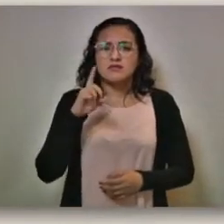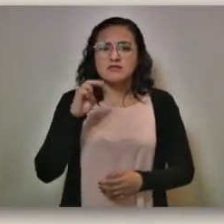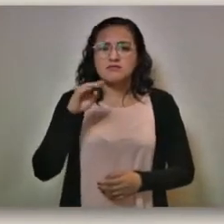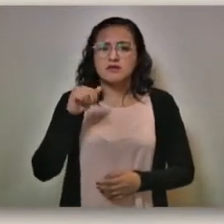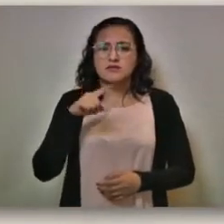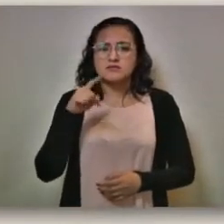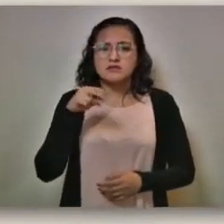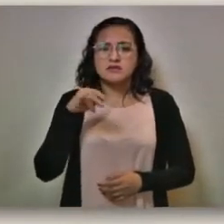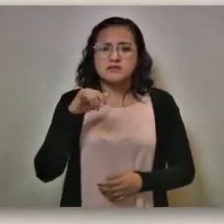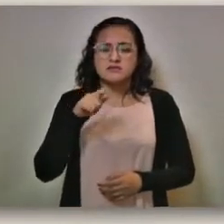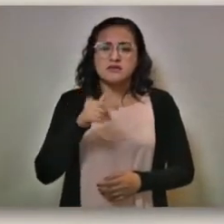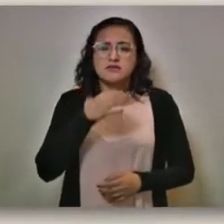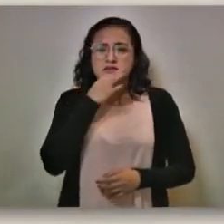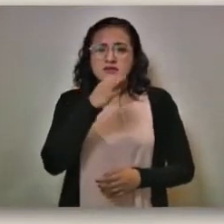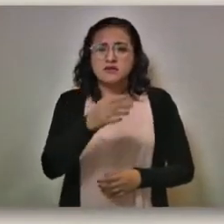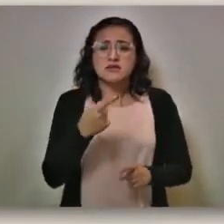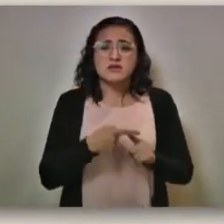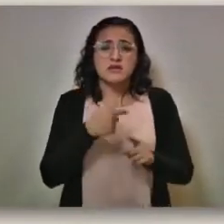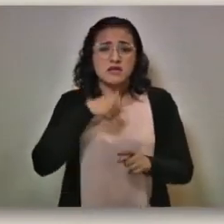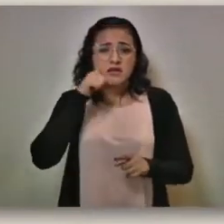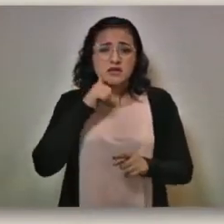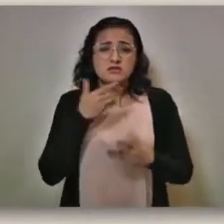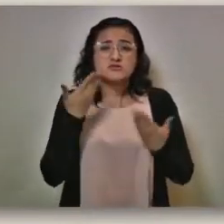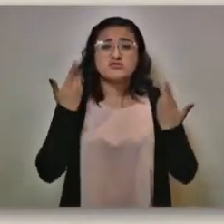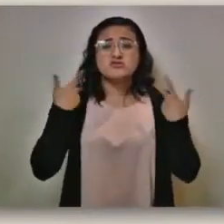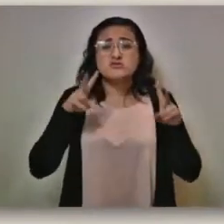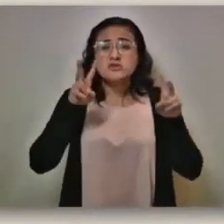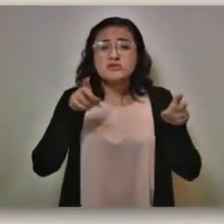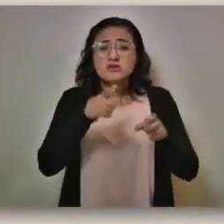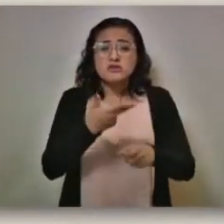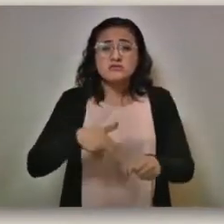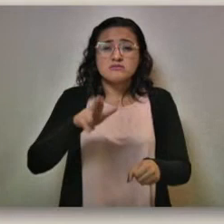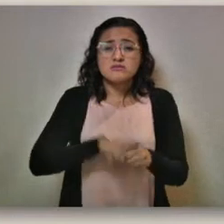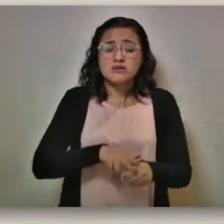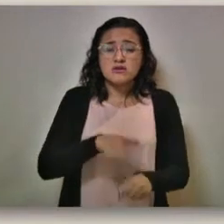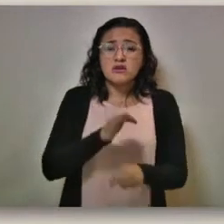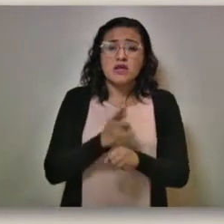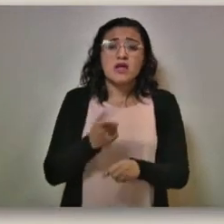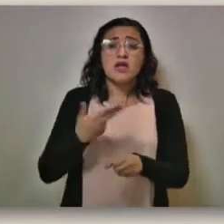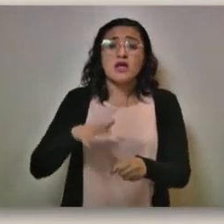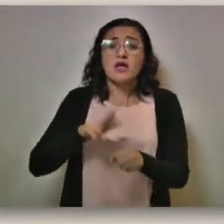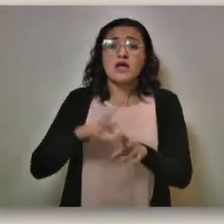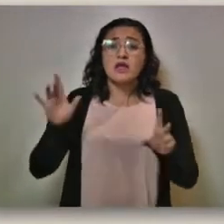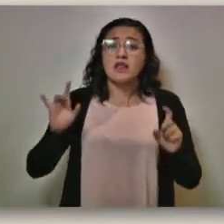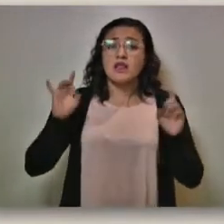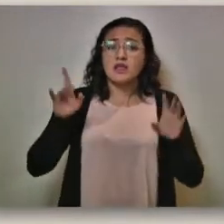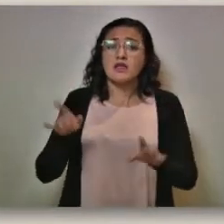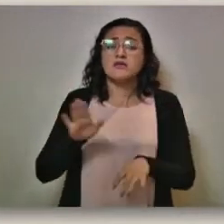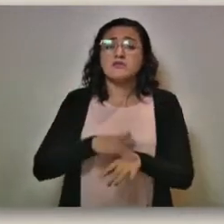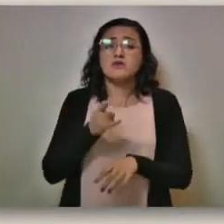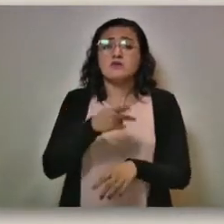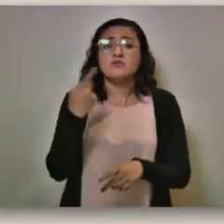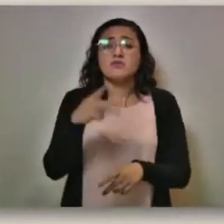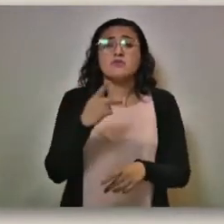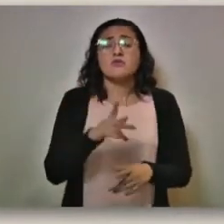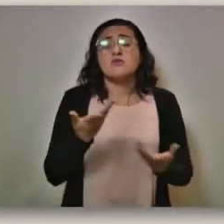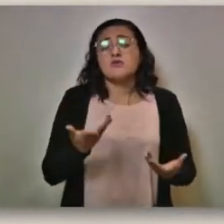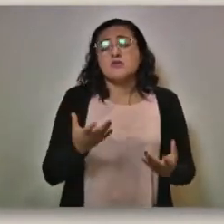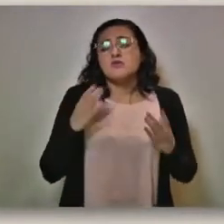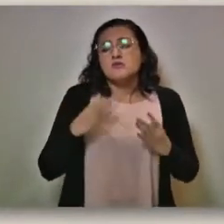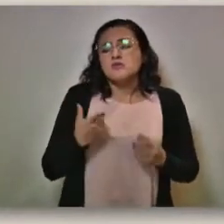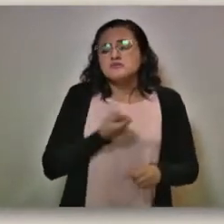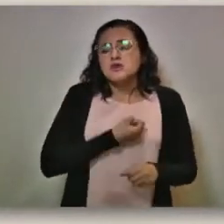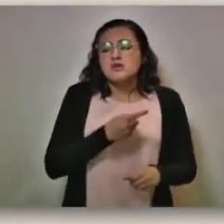detrás del rumor que se corrió ayer sobre una supuesta hospitalización de su parte en el Hospital Ángeles, por sus condiciones de salud, saber